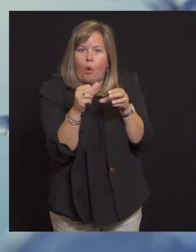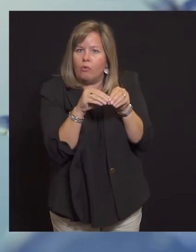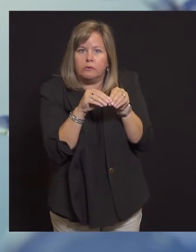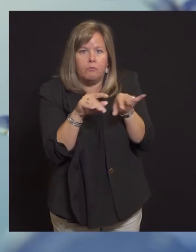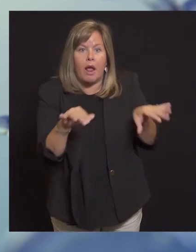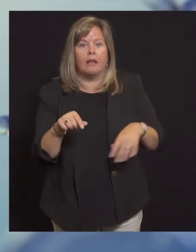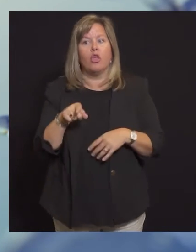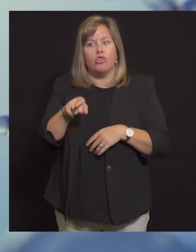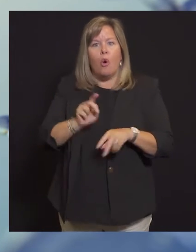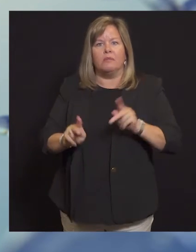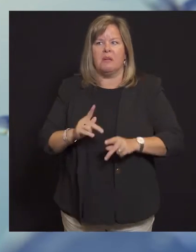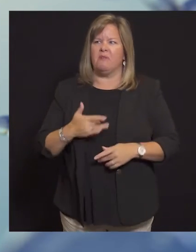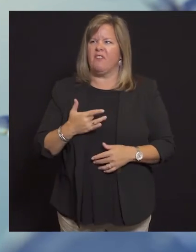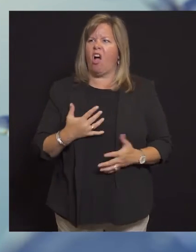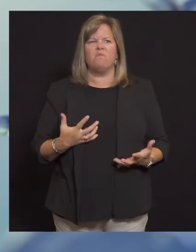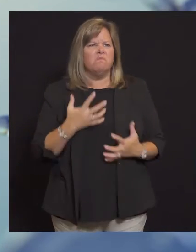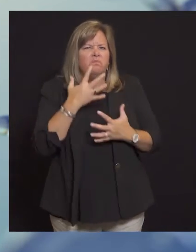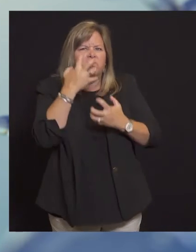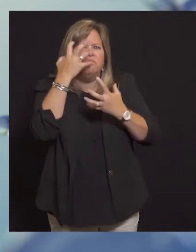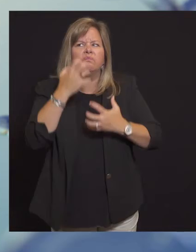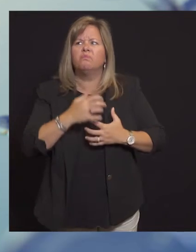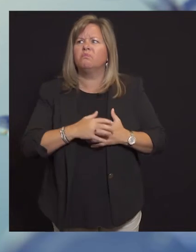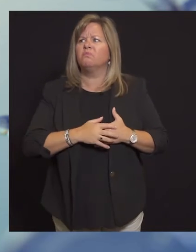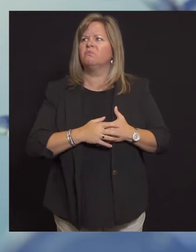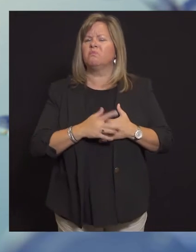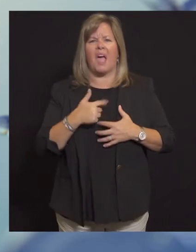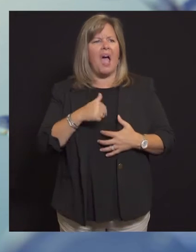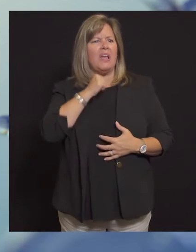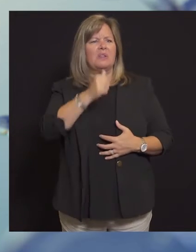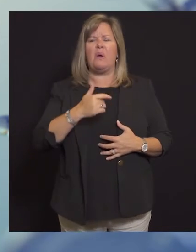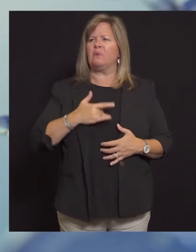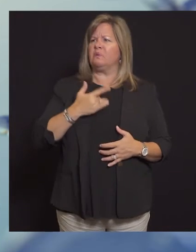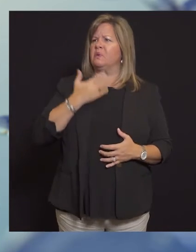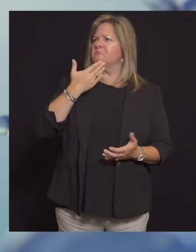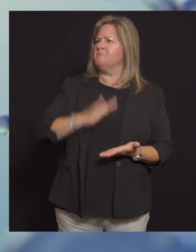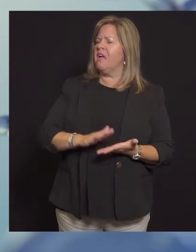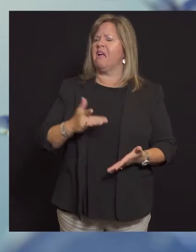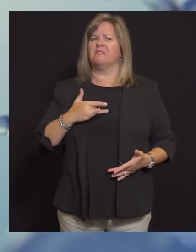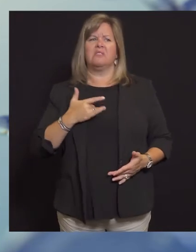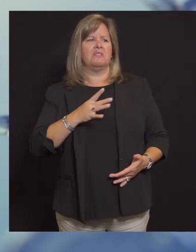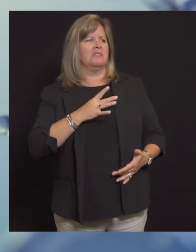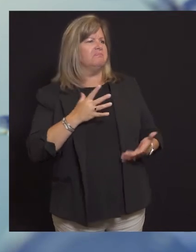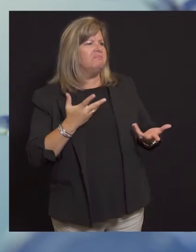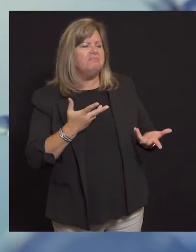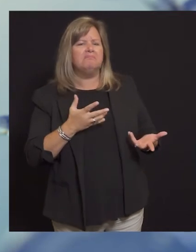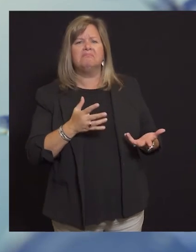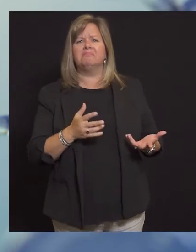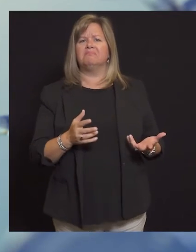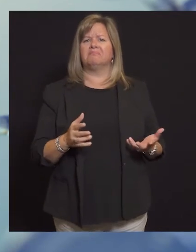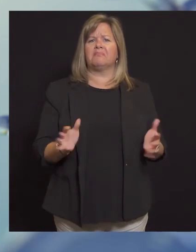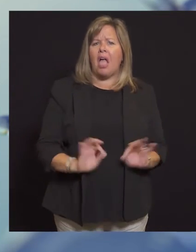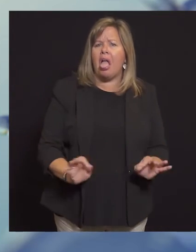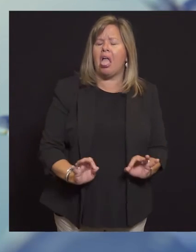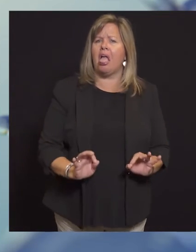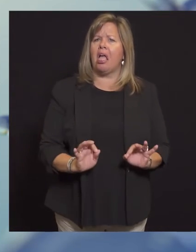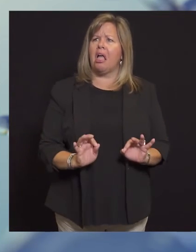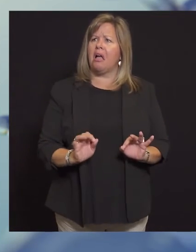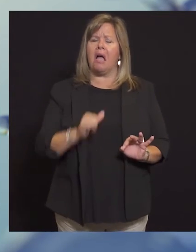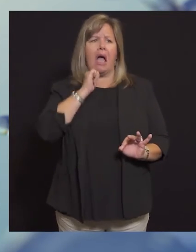dicho que necesitan estar aislados para que no propaguen este virus a otros y se han afandado por eso.